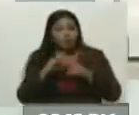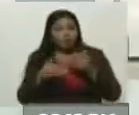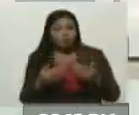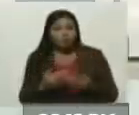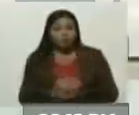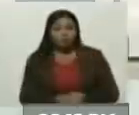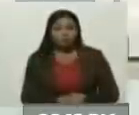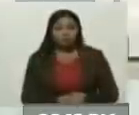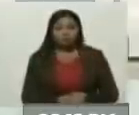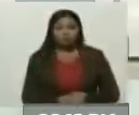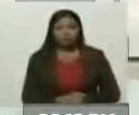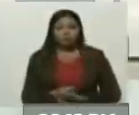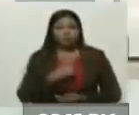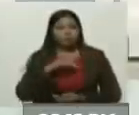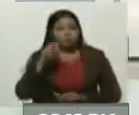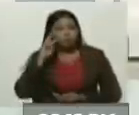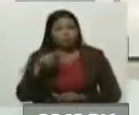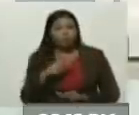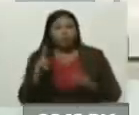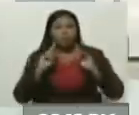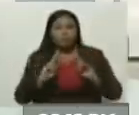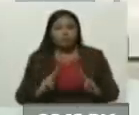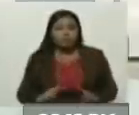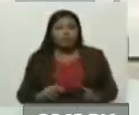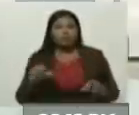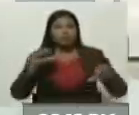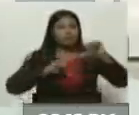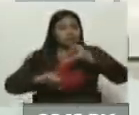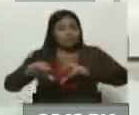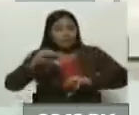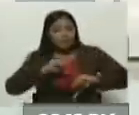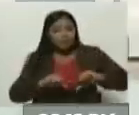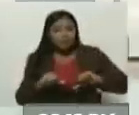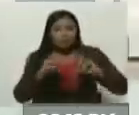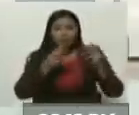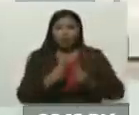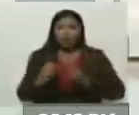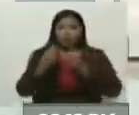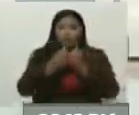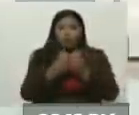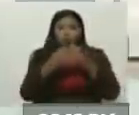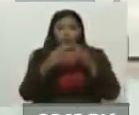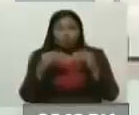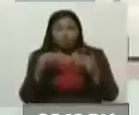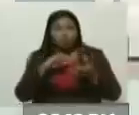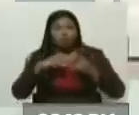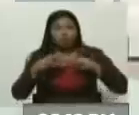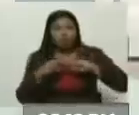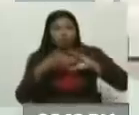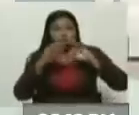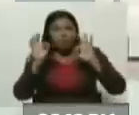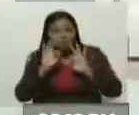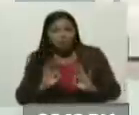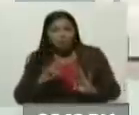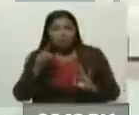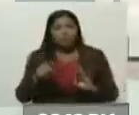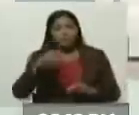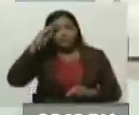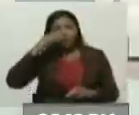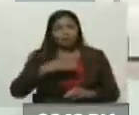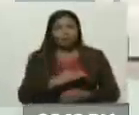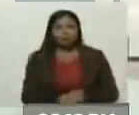ámbito humanitario, en el ámbito científico, en el ámbito económico, en el ámbito tecnológico, en el ámbito militar.